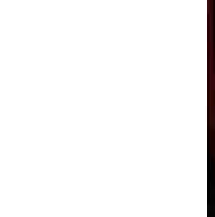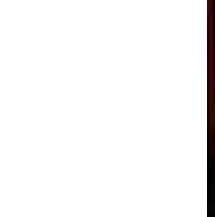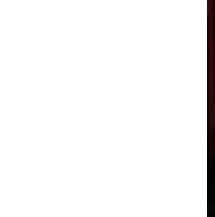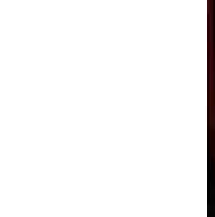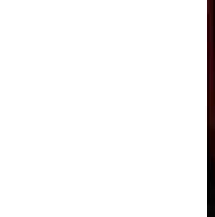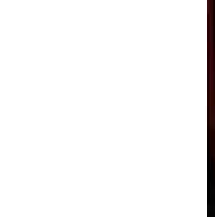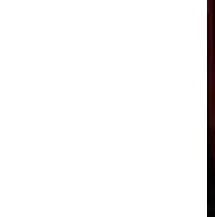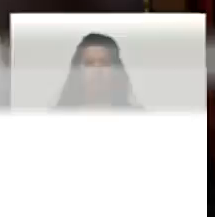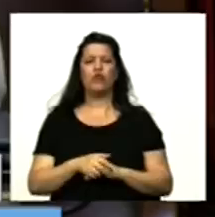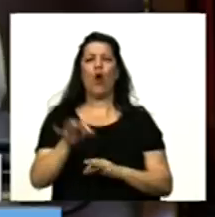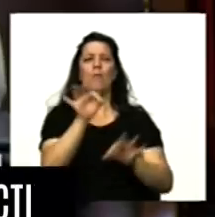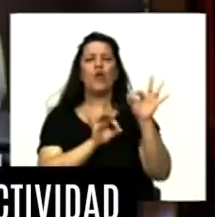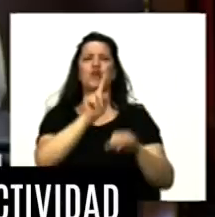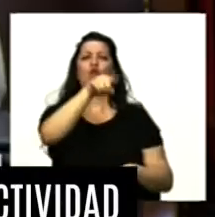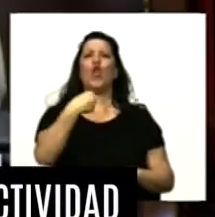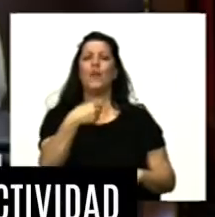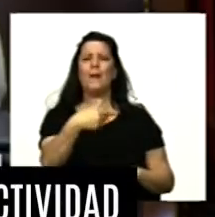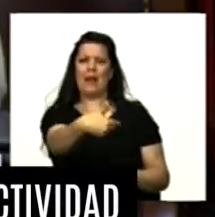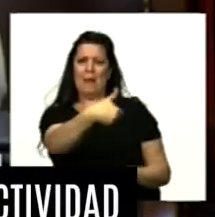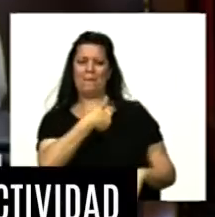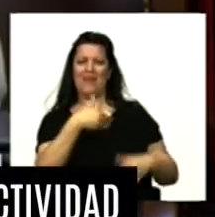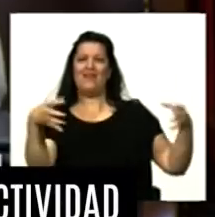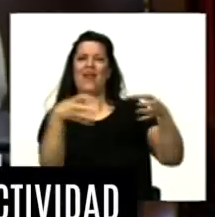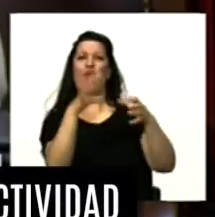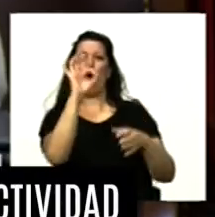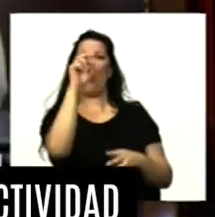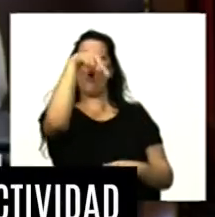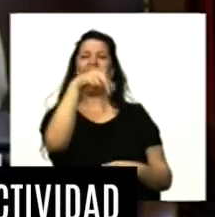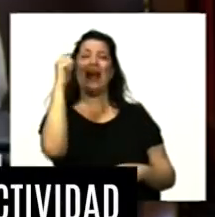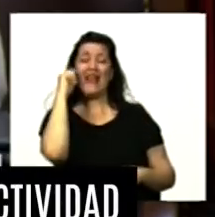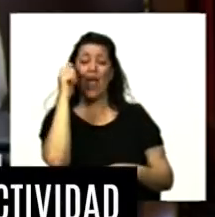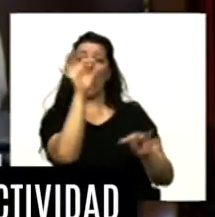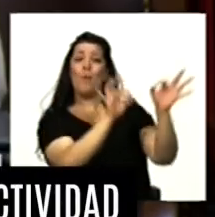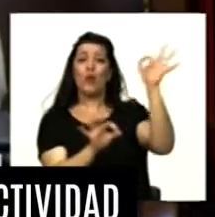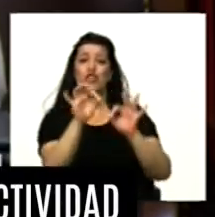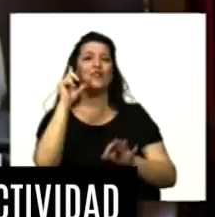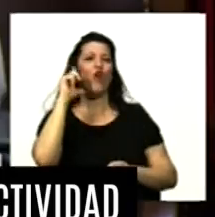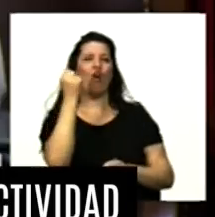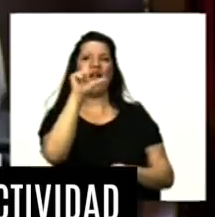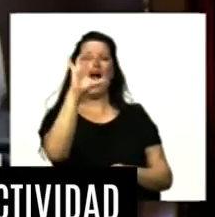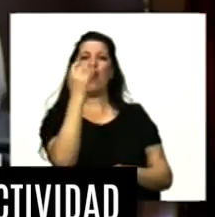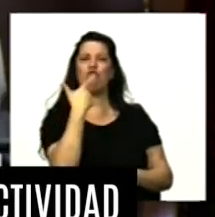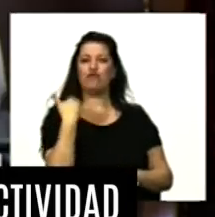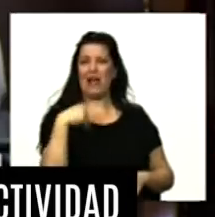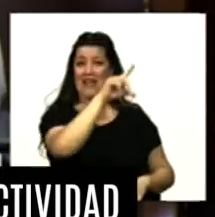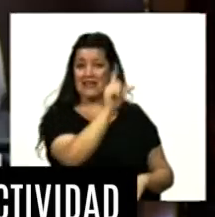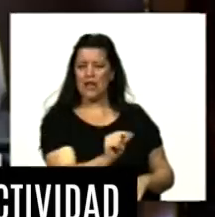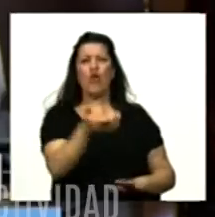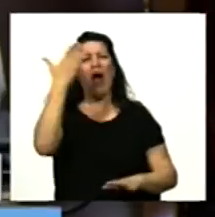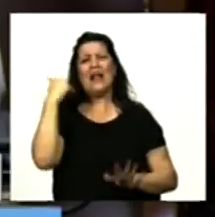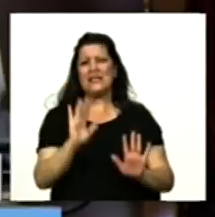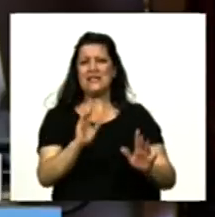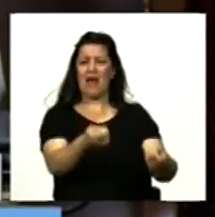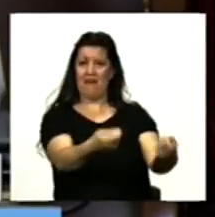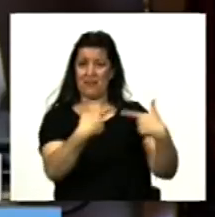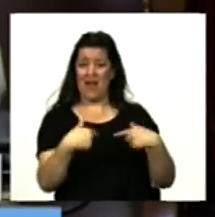que esta iniciativa viene a pedido de la ONG Proyecto Galgos Argentinos y la presentación inicial de este proyecto fue